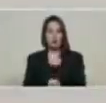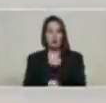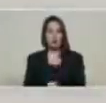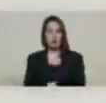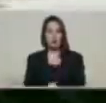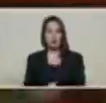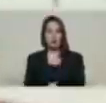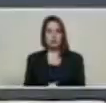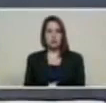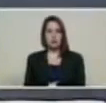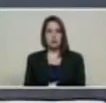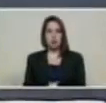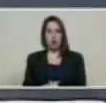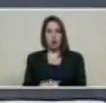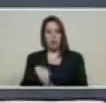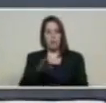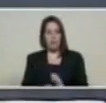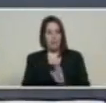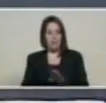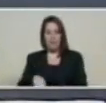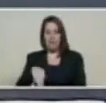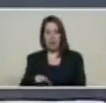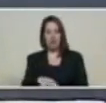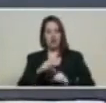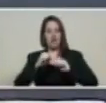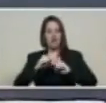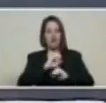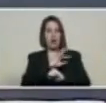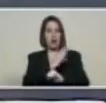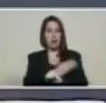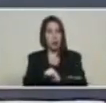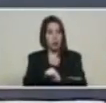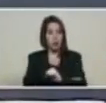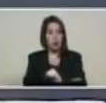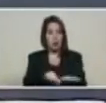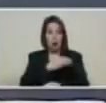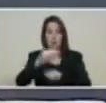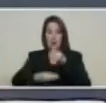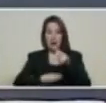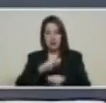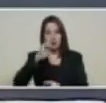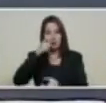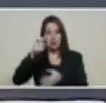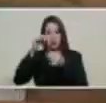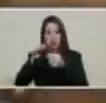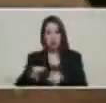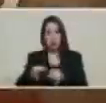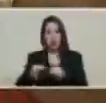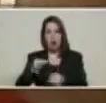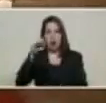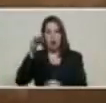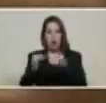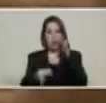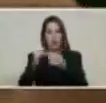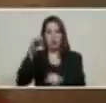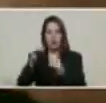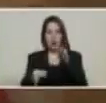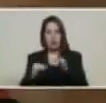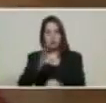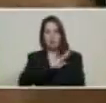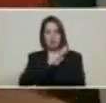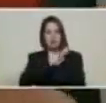pasos sólidos para generar la seguridad jurídica la seguridad